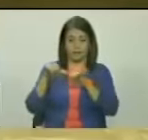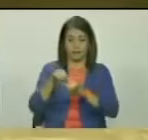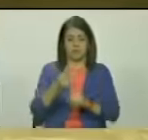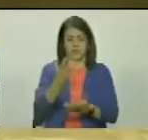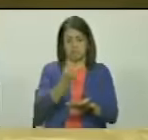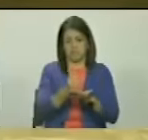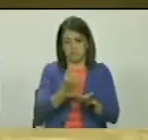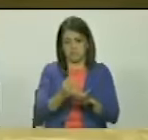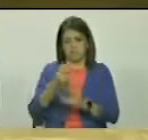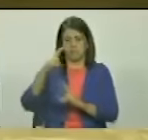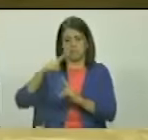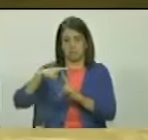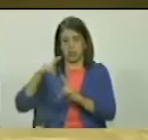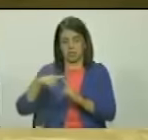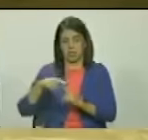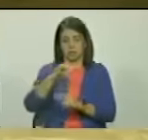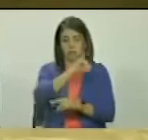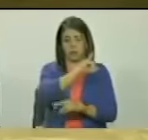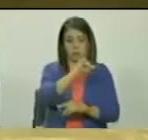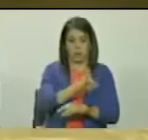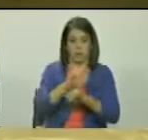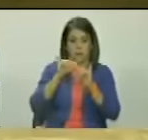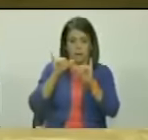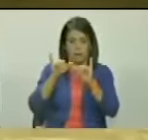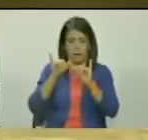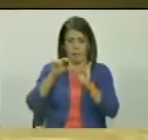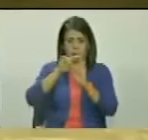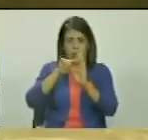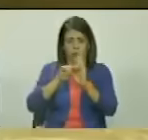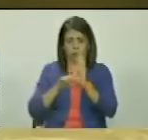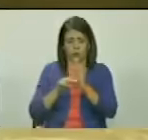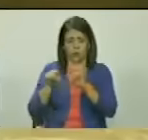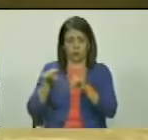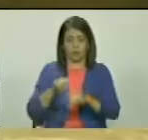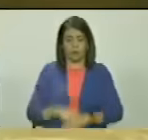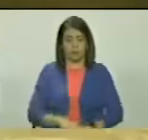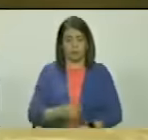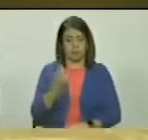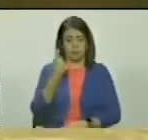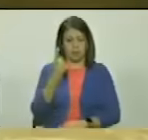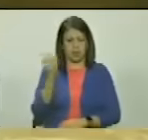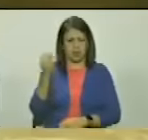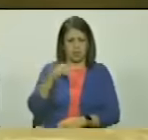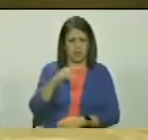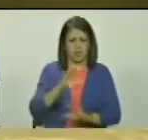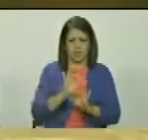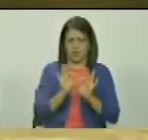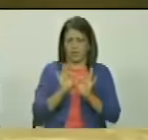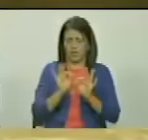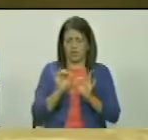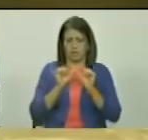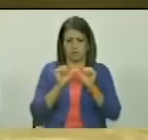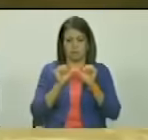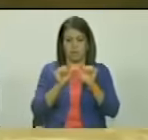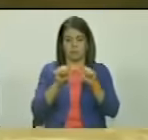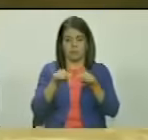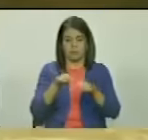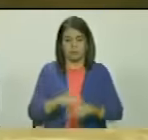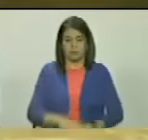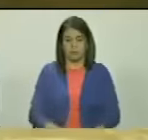monagas al estado táchira al estado suria y tendrá el mismo régimen pues en este caso creo que no hace falta agregarle nada más sino que